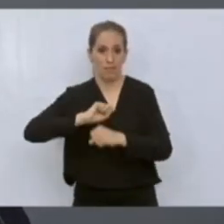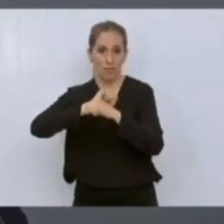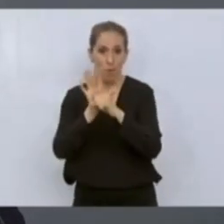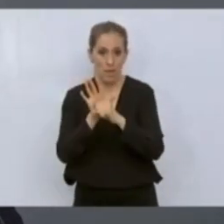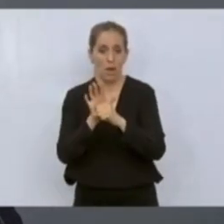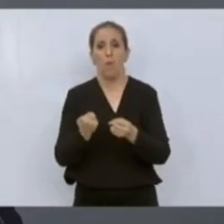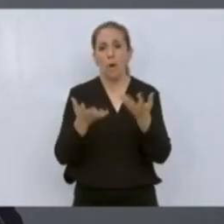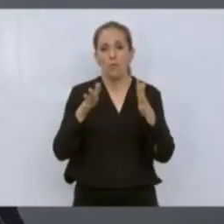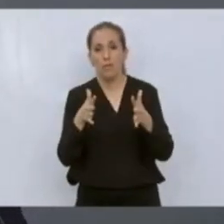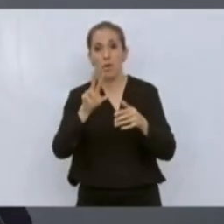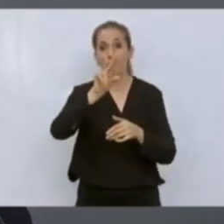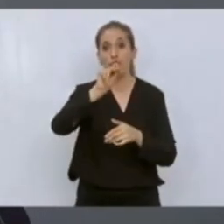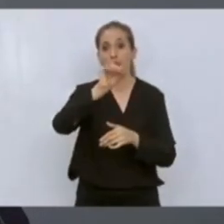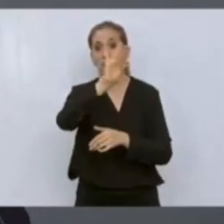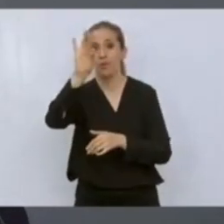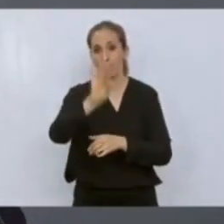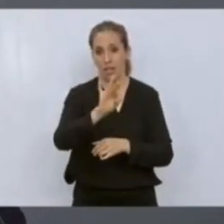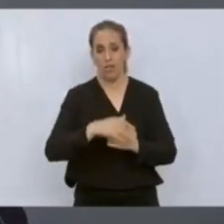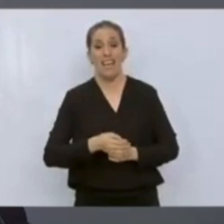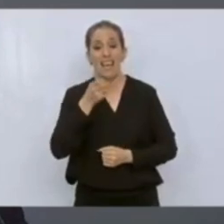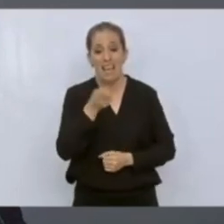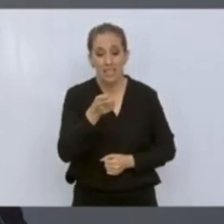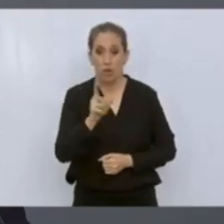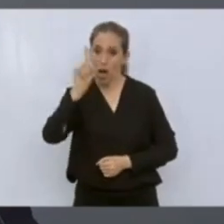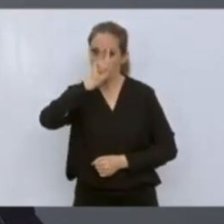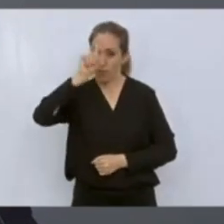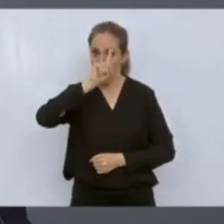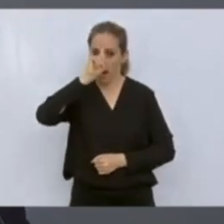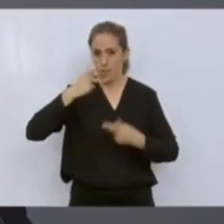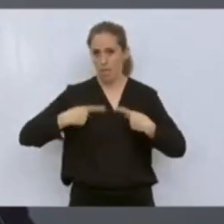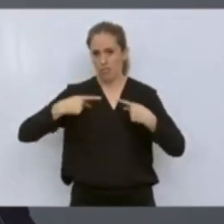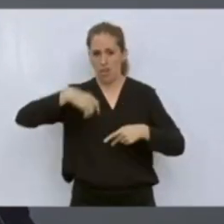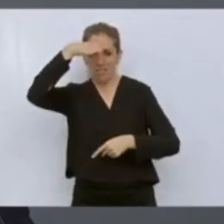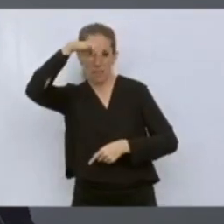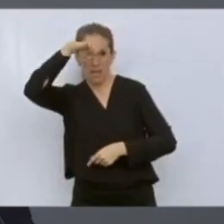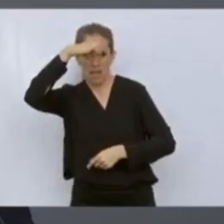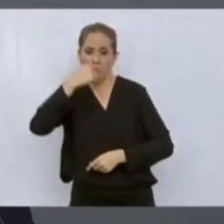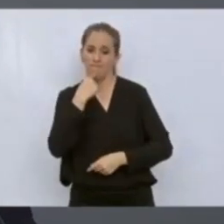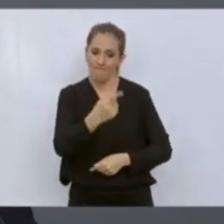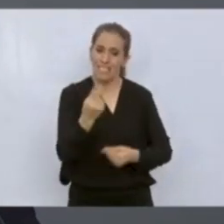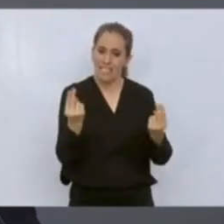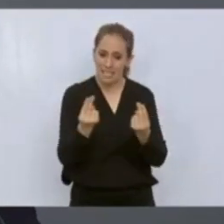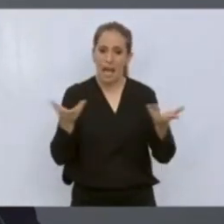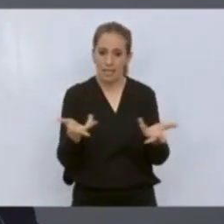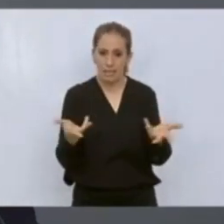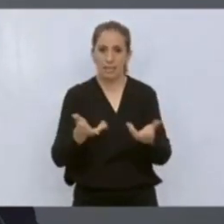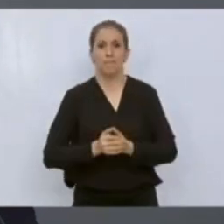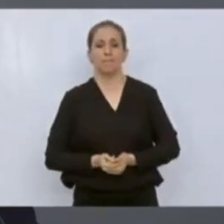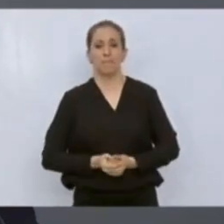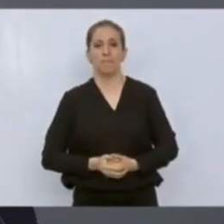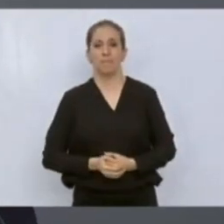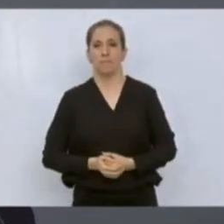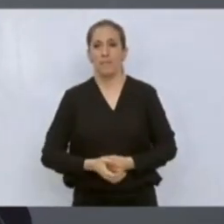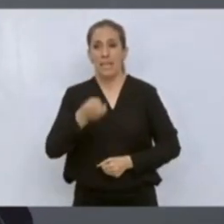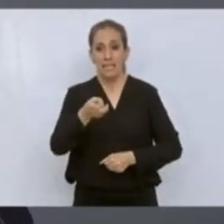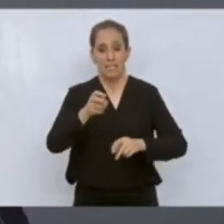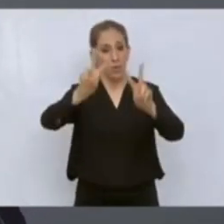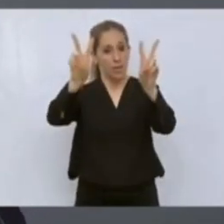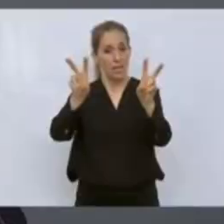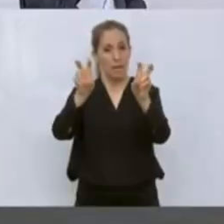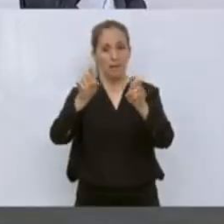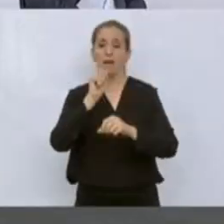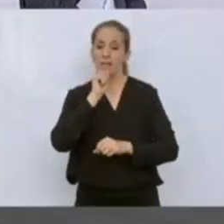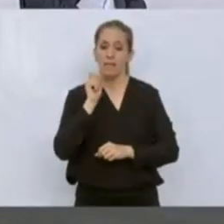80%. Eso es lo que nos recomiendan los expertos y eso es lo que nos recomiendan los médicos. Y sobre este tema también